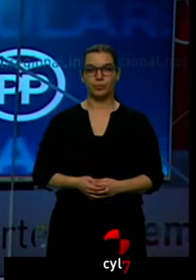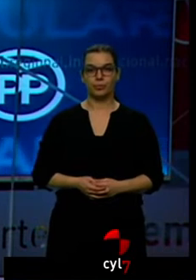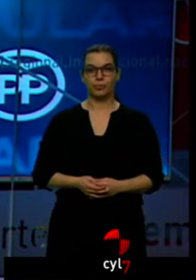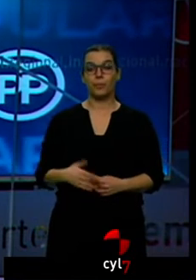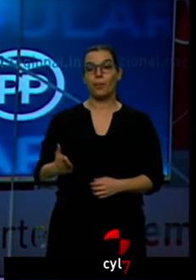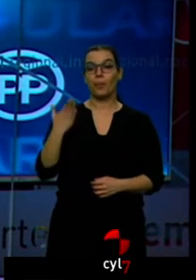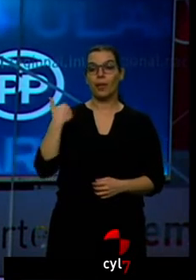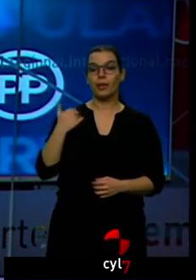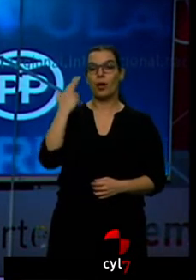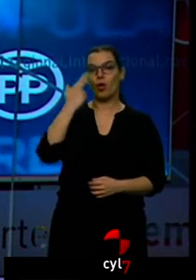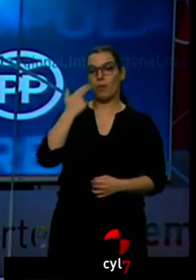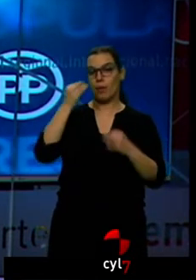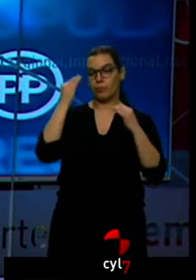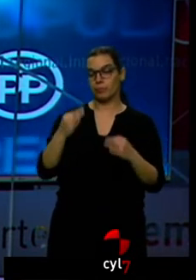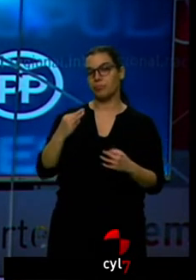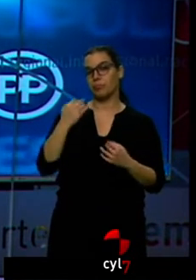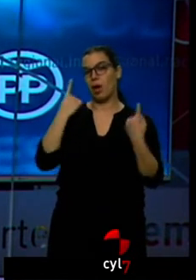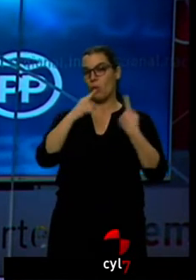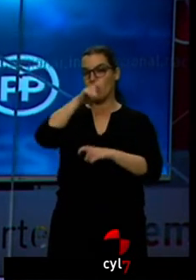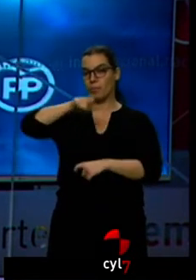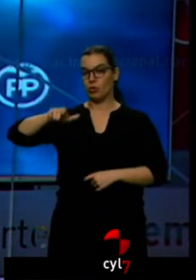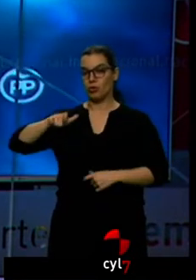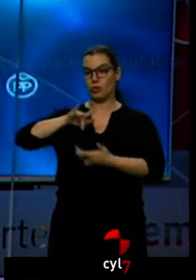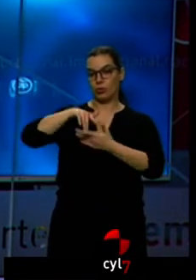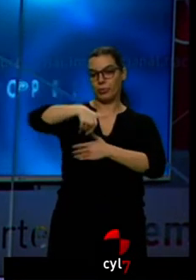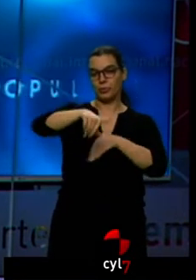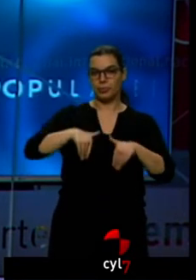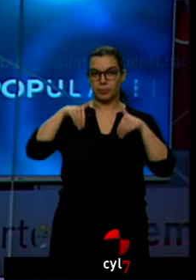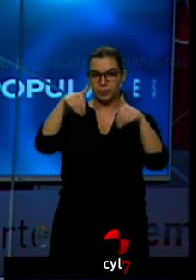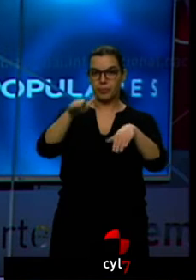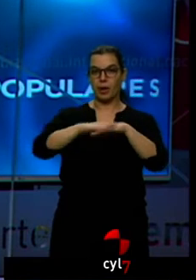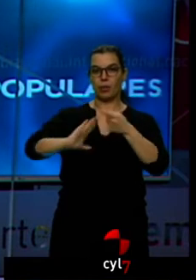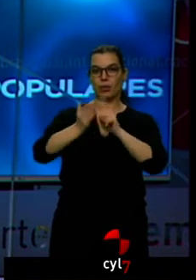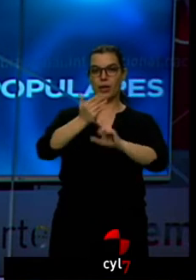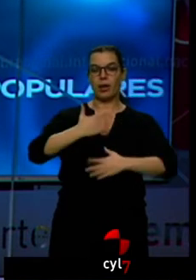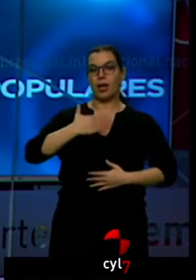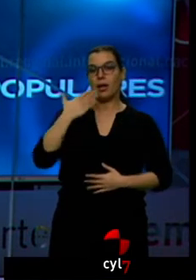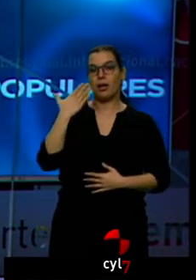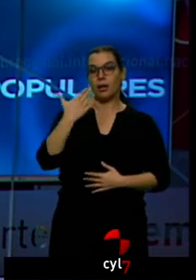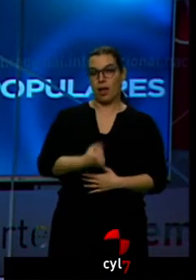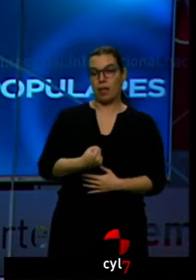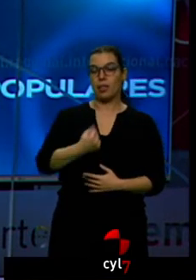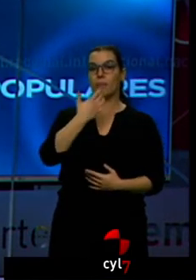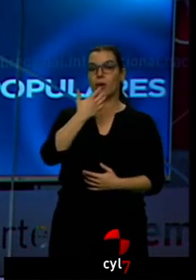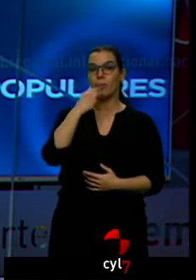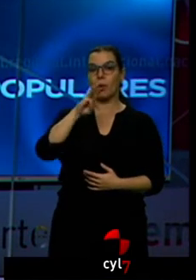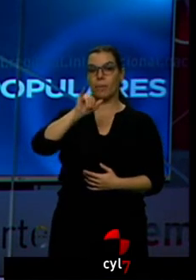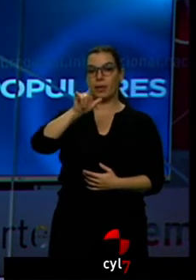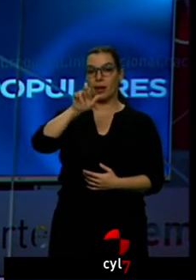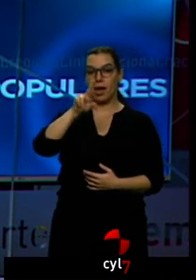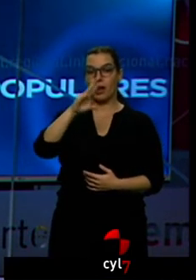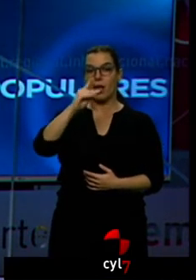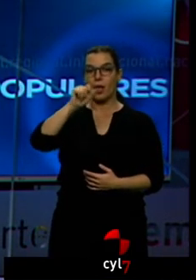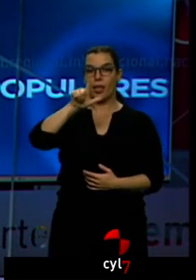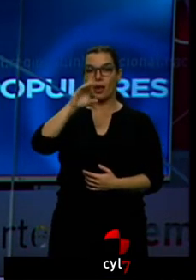Ayer se confirmaban algunos de los nombres que pugnarán por las alcaldías de Castilla y León. Entre ellos el de Pilar del Olmo, la consejera de